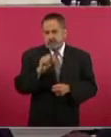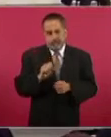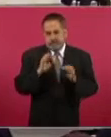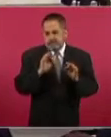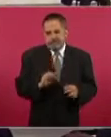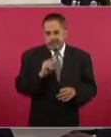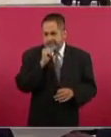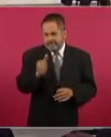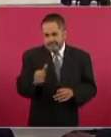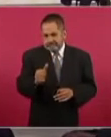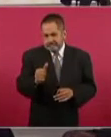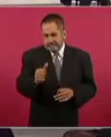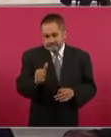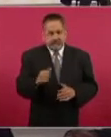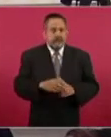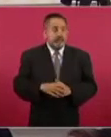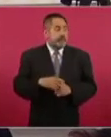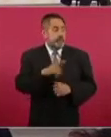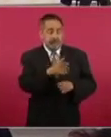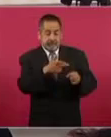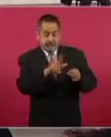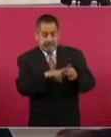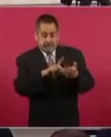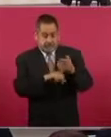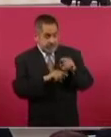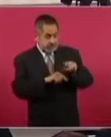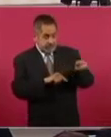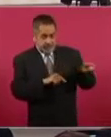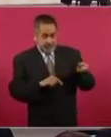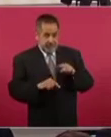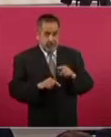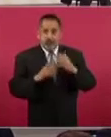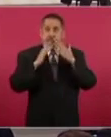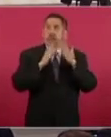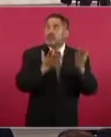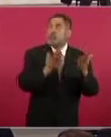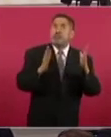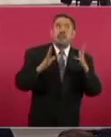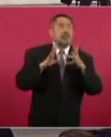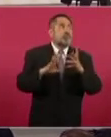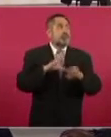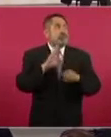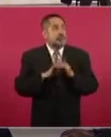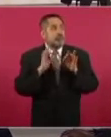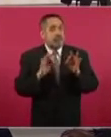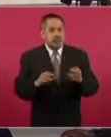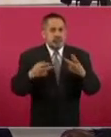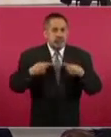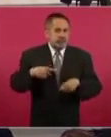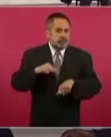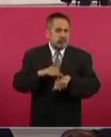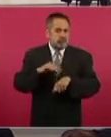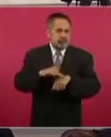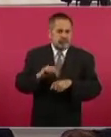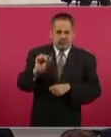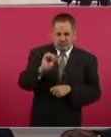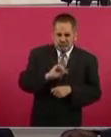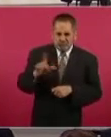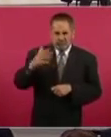Estas clínicas son clínicas que carecen de infraestructura, carecen de personal médico capacitado,